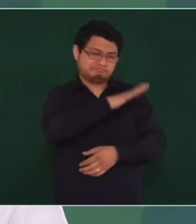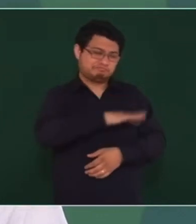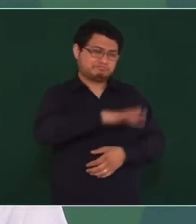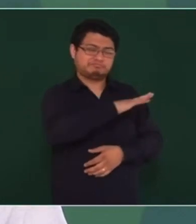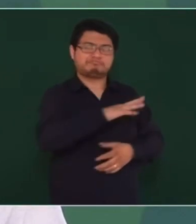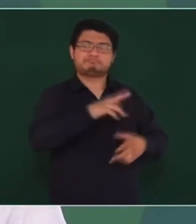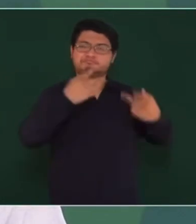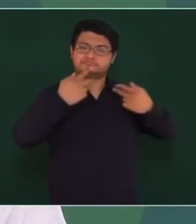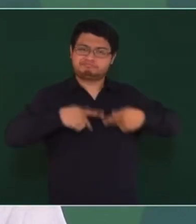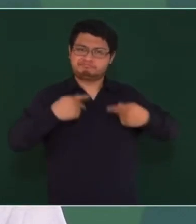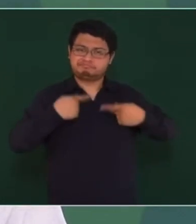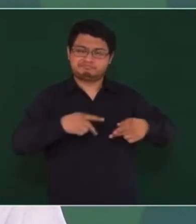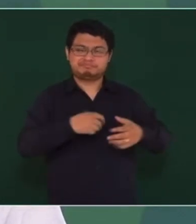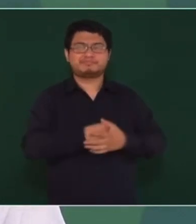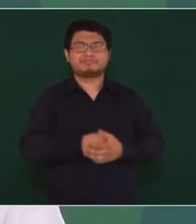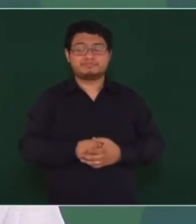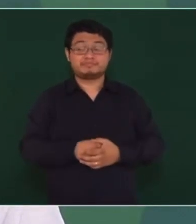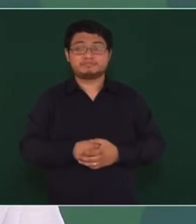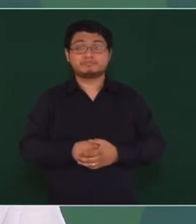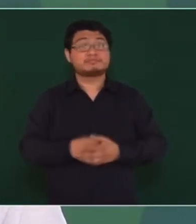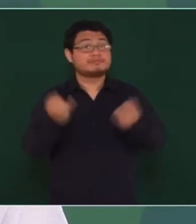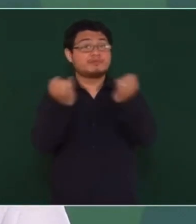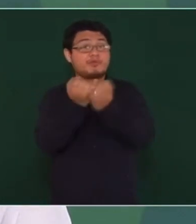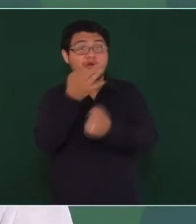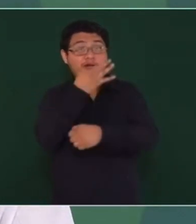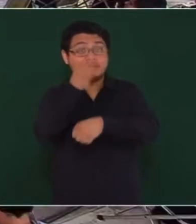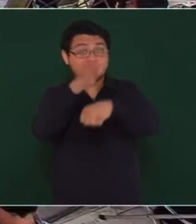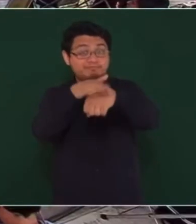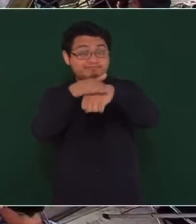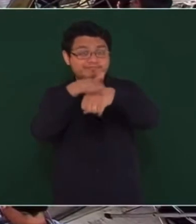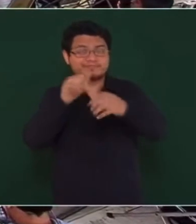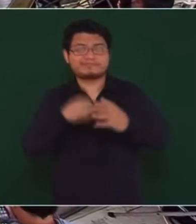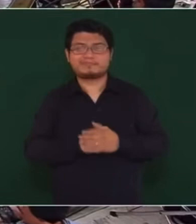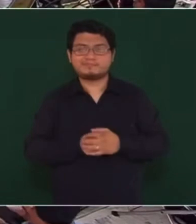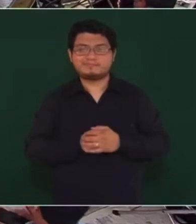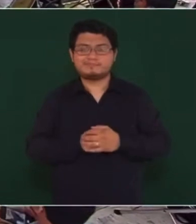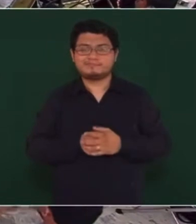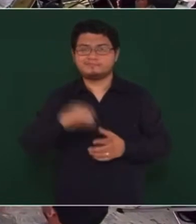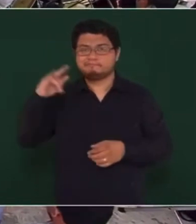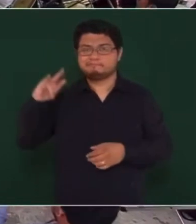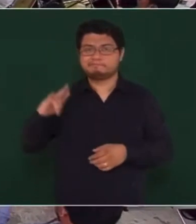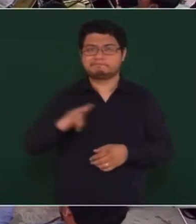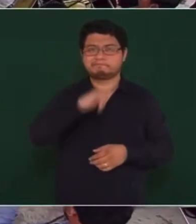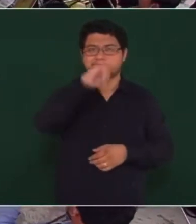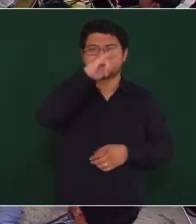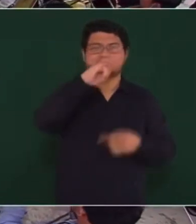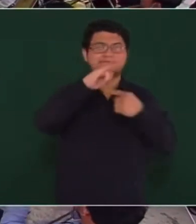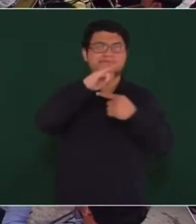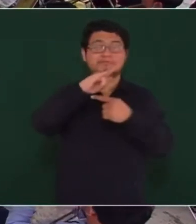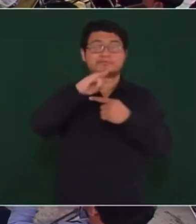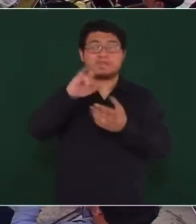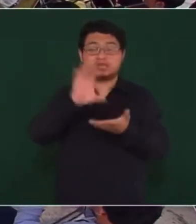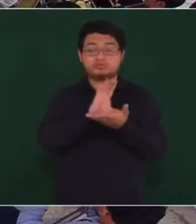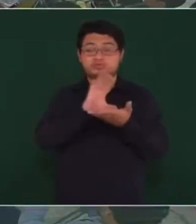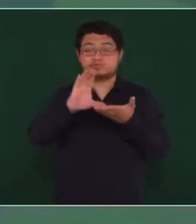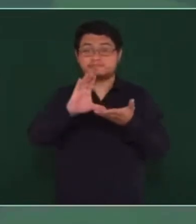también informarles que el aeropuerto de Ciudad del Carmen